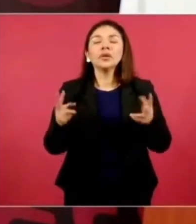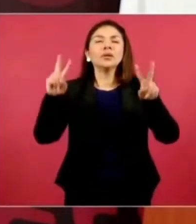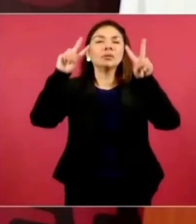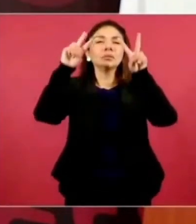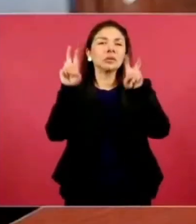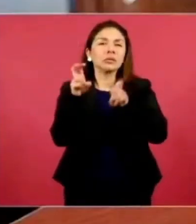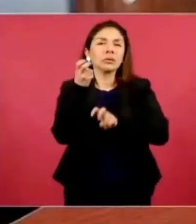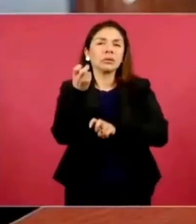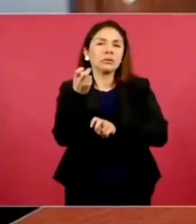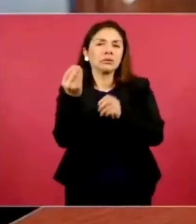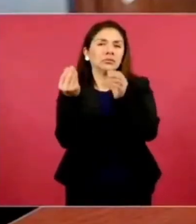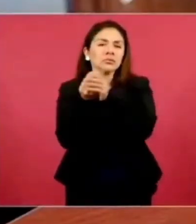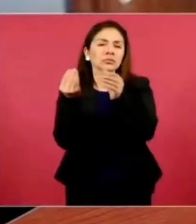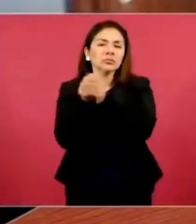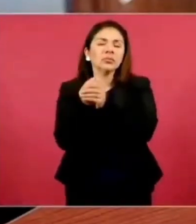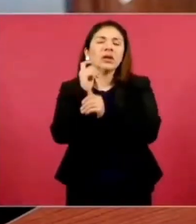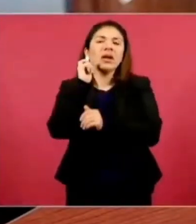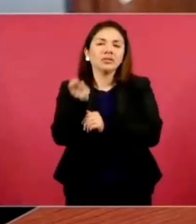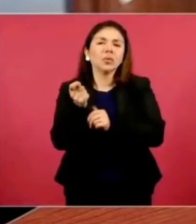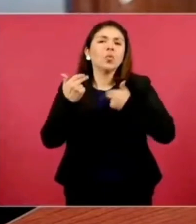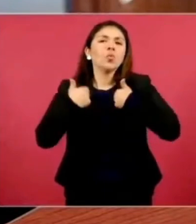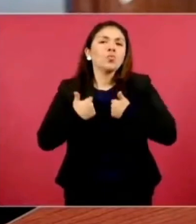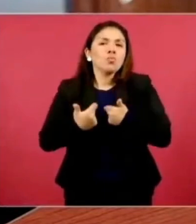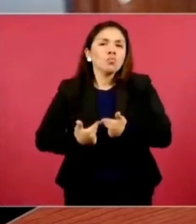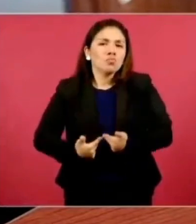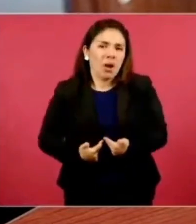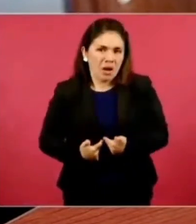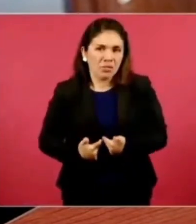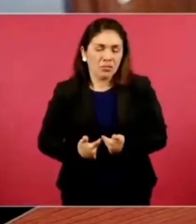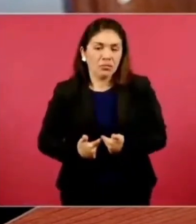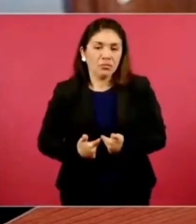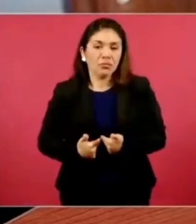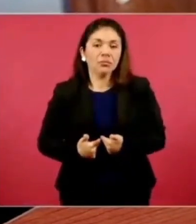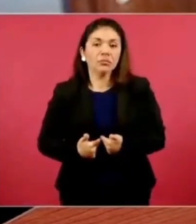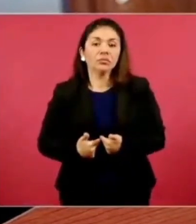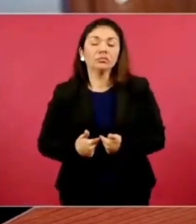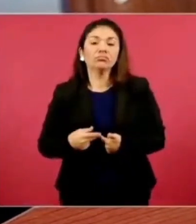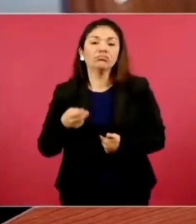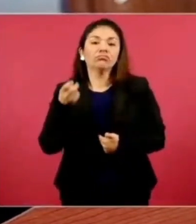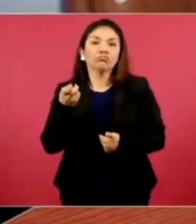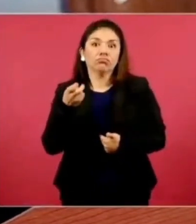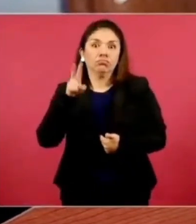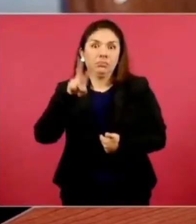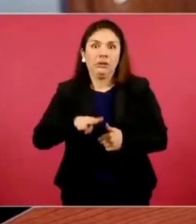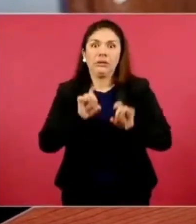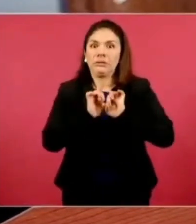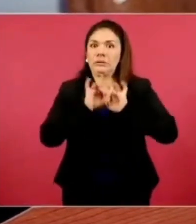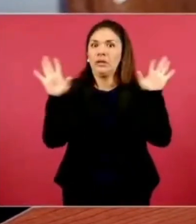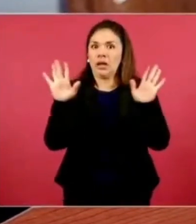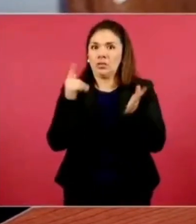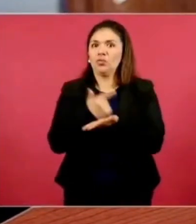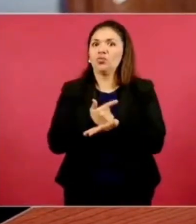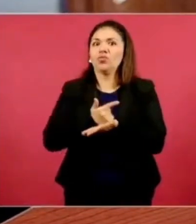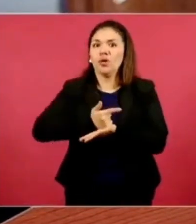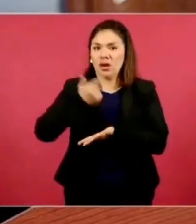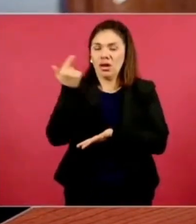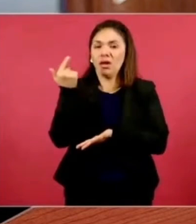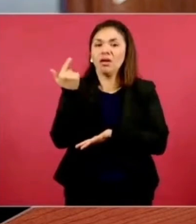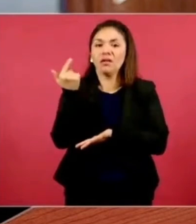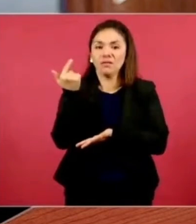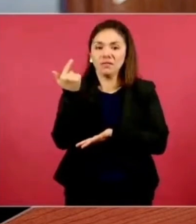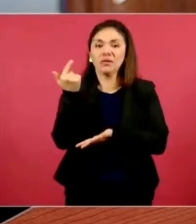humanitarios muy delicados, graves, porque